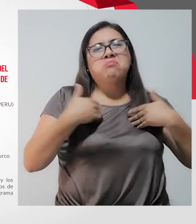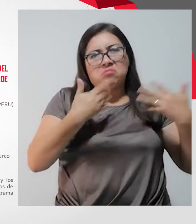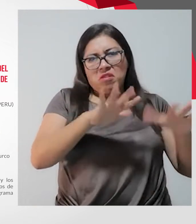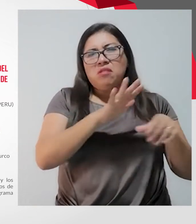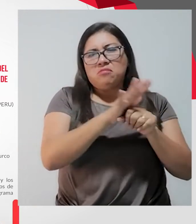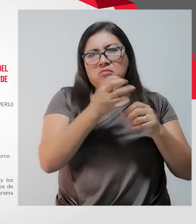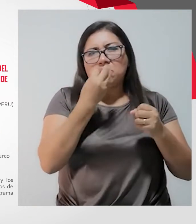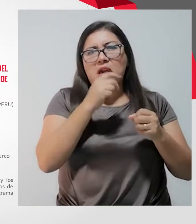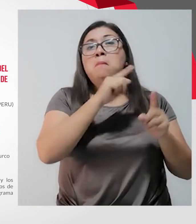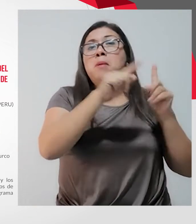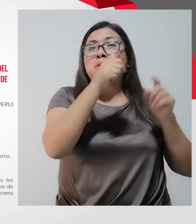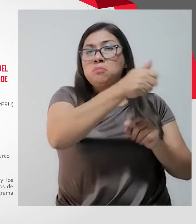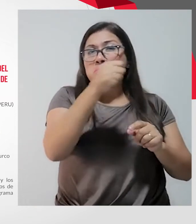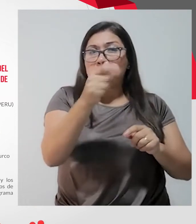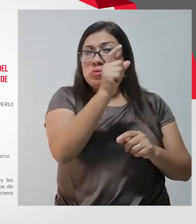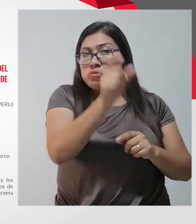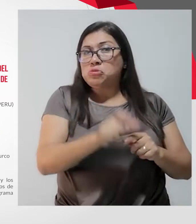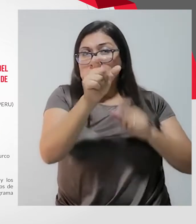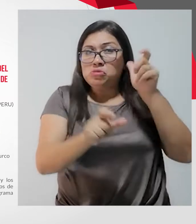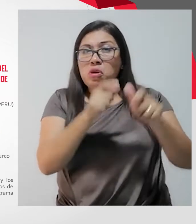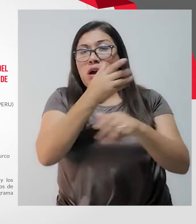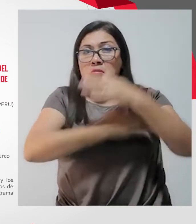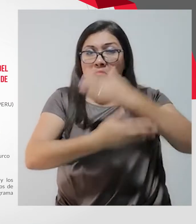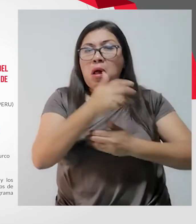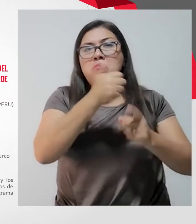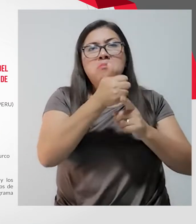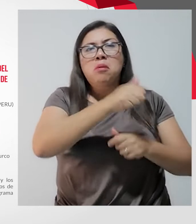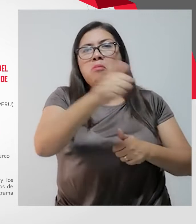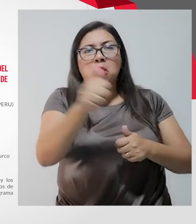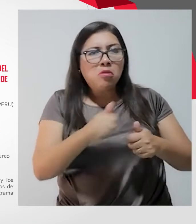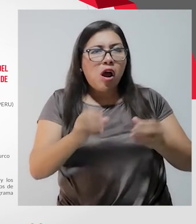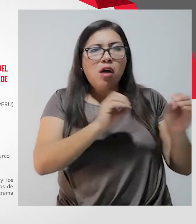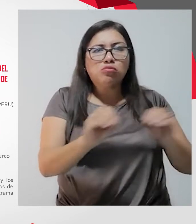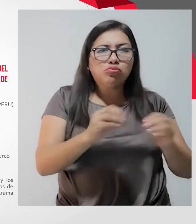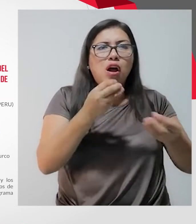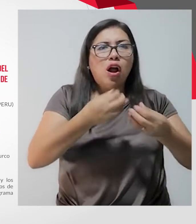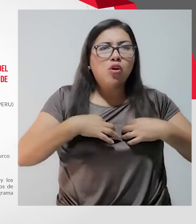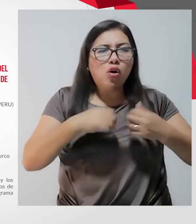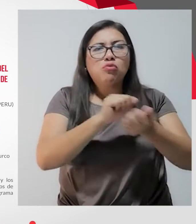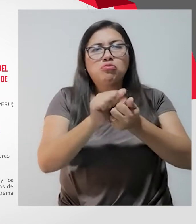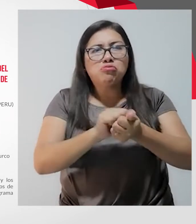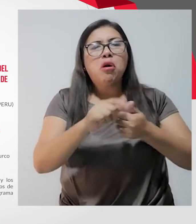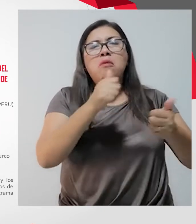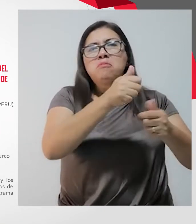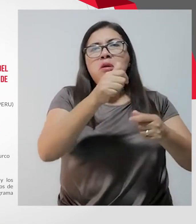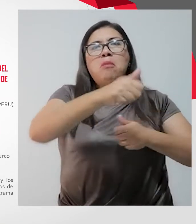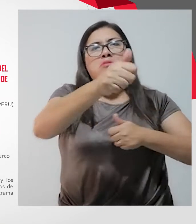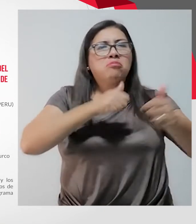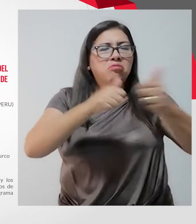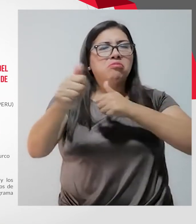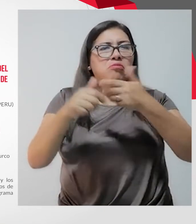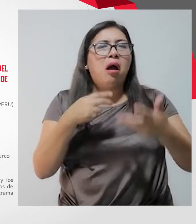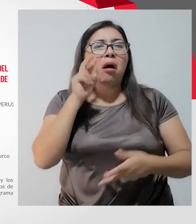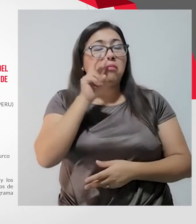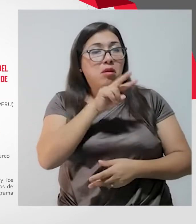trasladan a su trabajo de una manera independiente, solos, toman su movilidad, ¿no? Y de ahí retorna. Y así transcurre día a día.